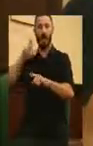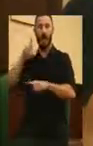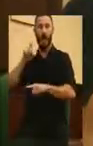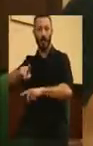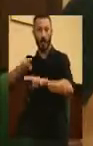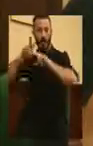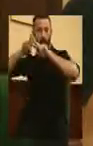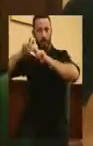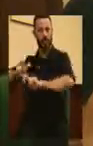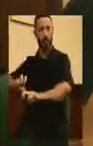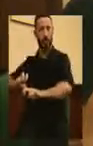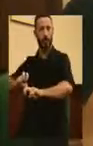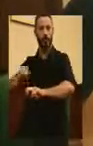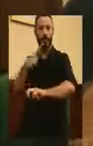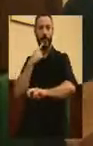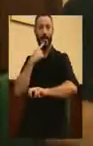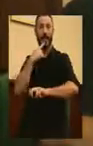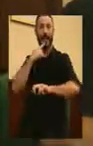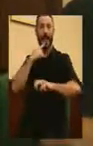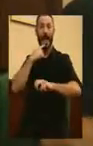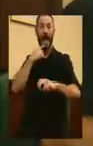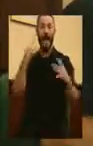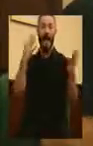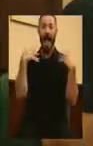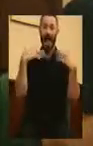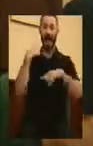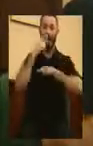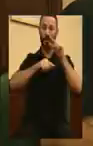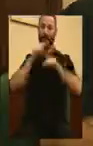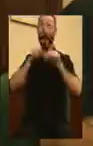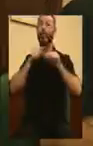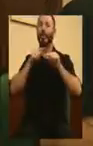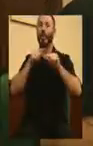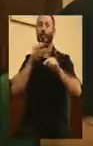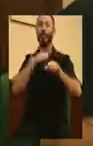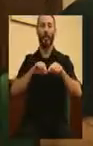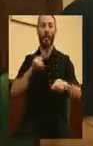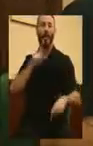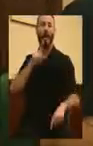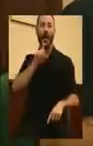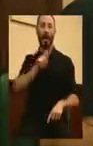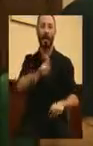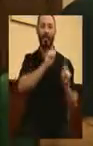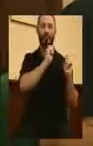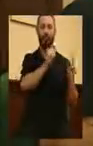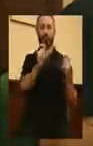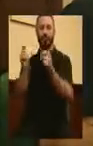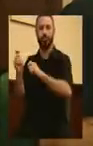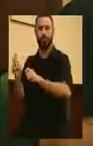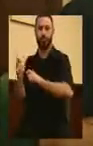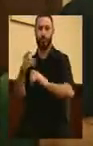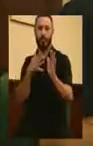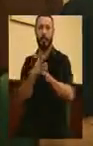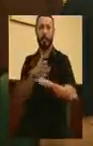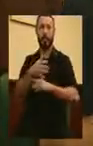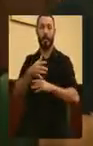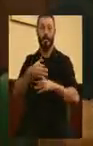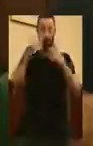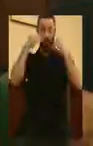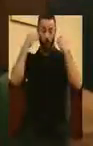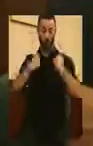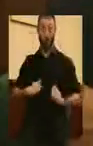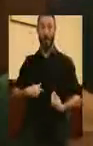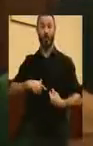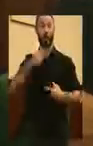clasificó la contaminación del aire como cancerígena, dejando patente la preocupación creciente sobre los efectos para la salud humana en dicha